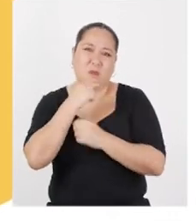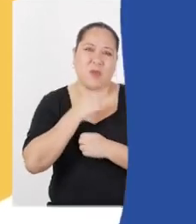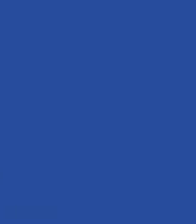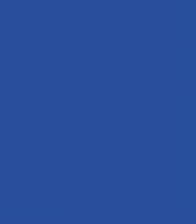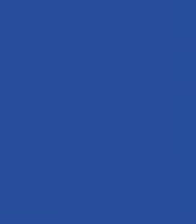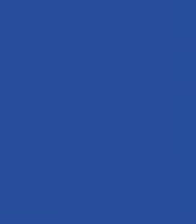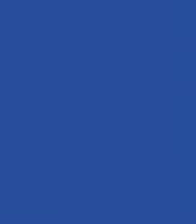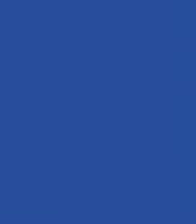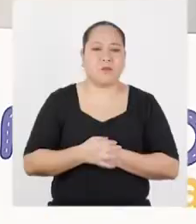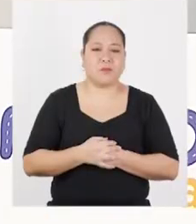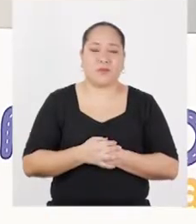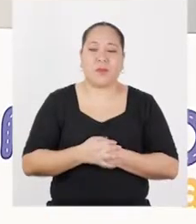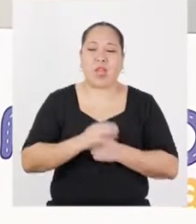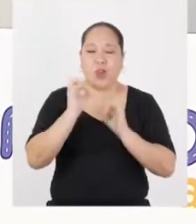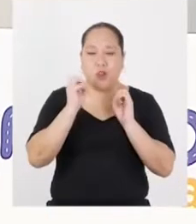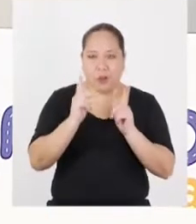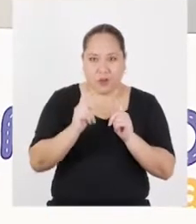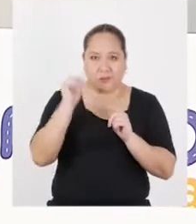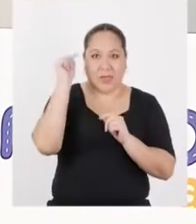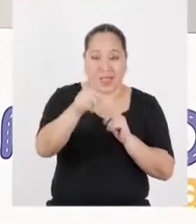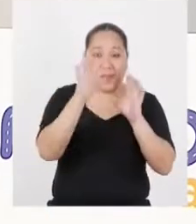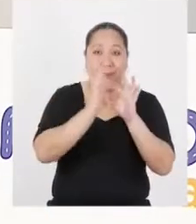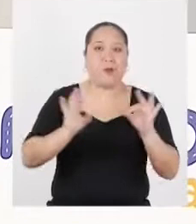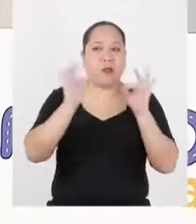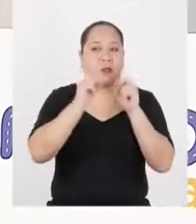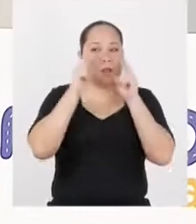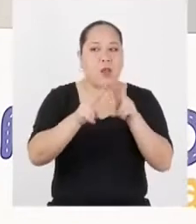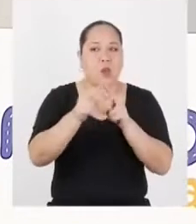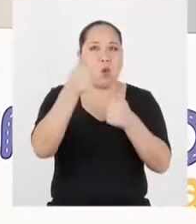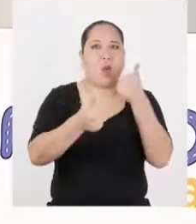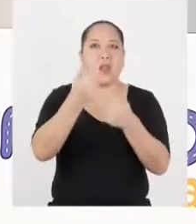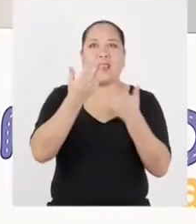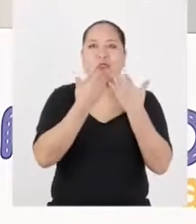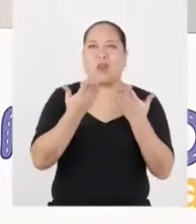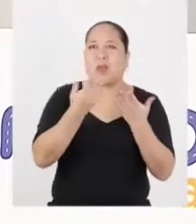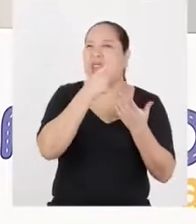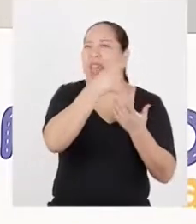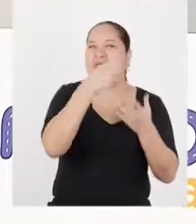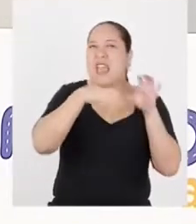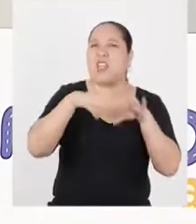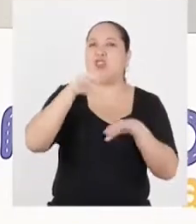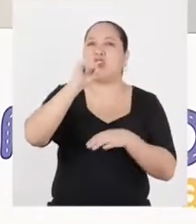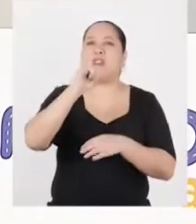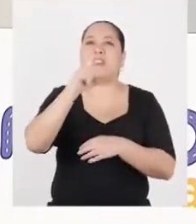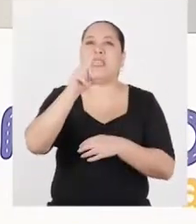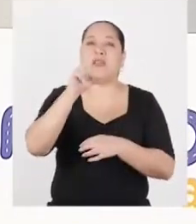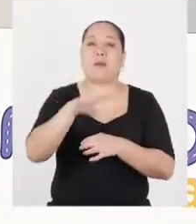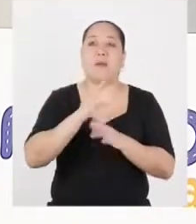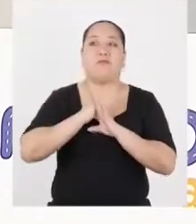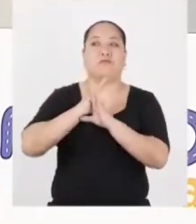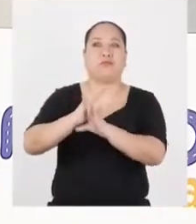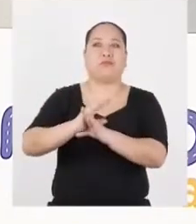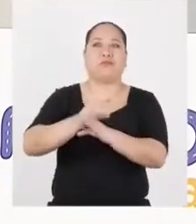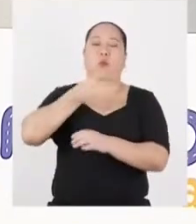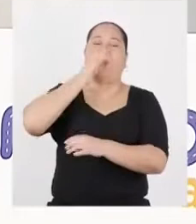ese tema. Bueno, aquí lo importante es mirar qué estrategia usó Silvia para enfrentar el riesgo de consumir